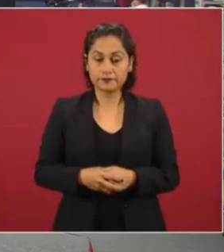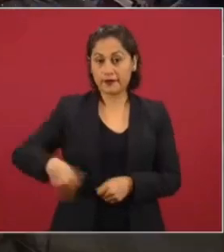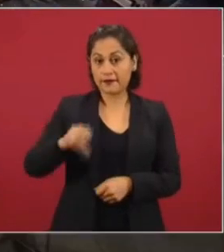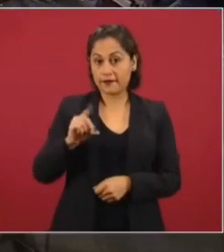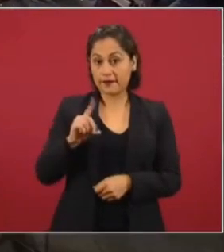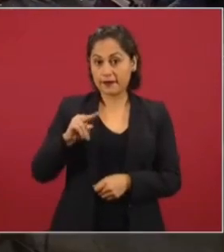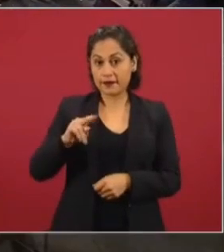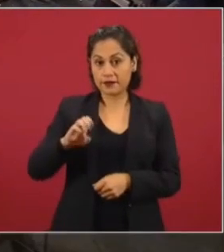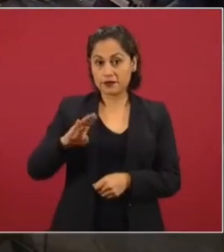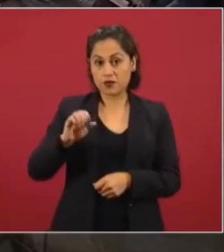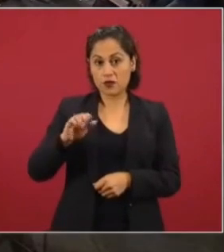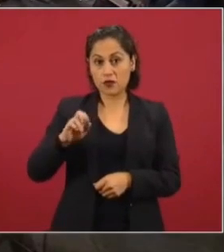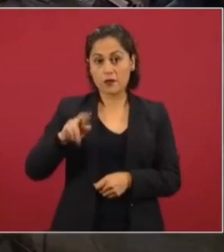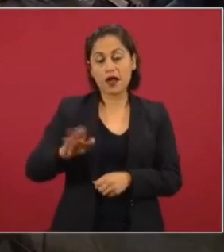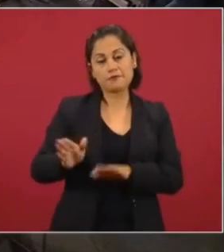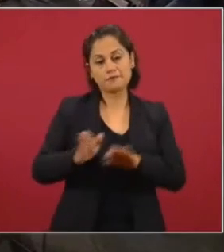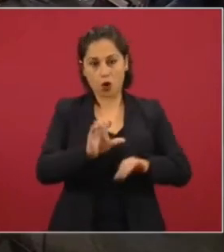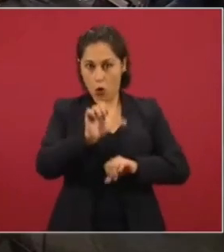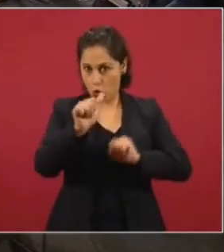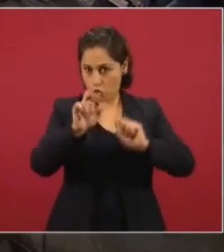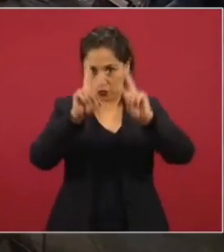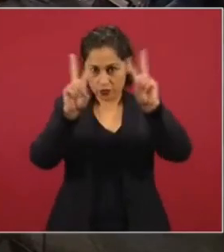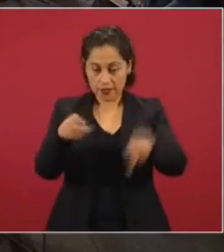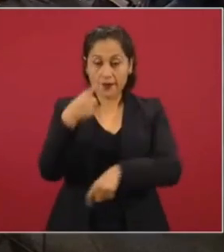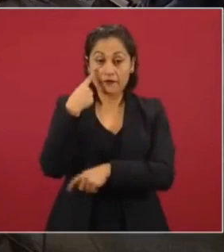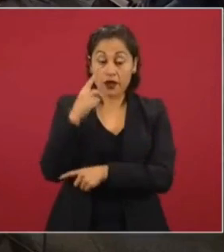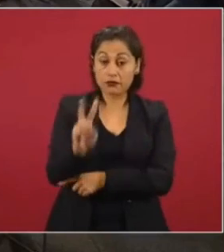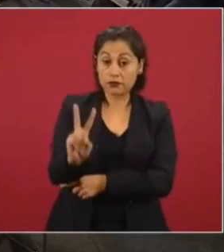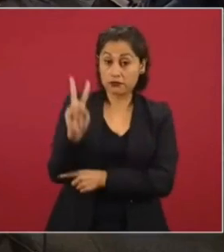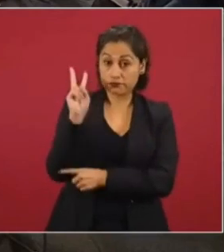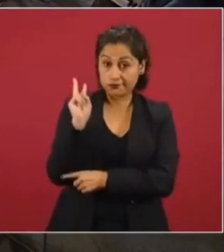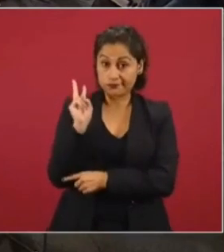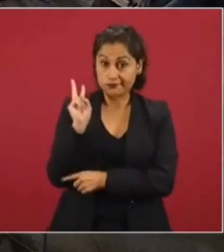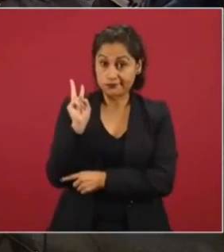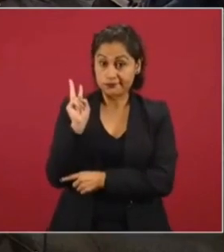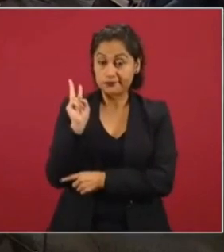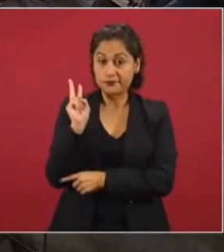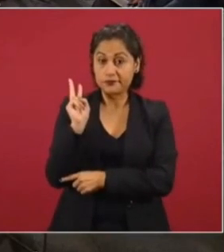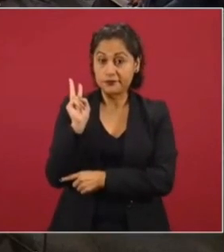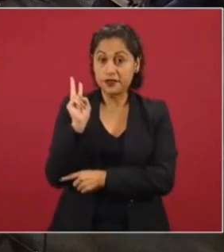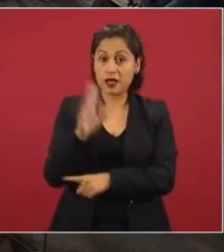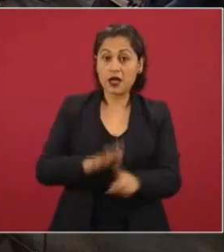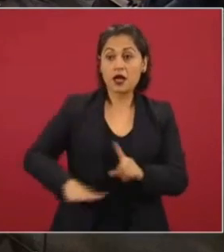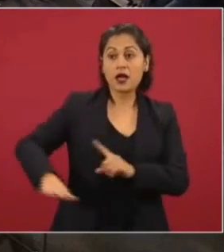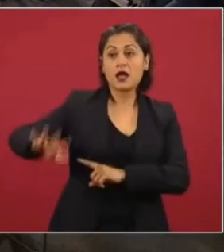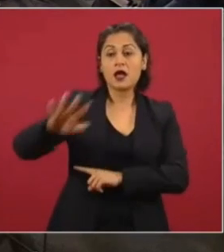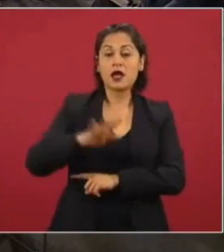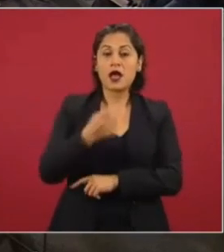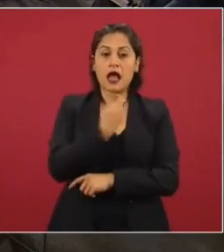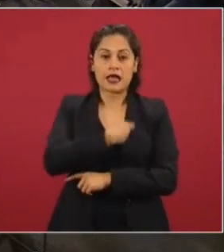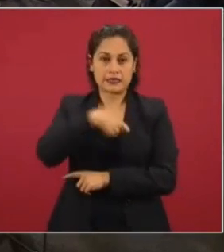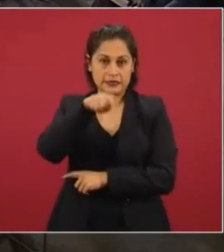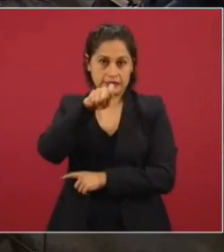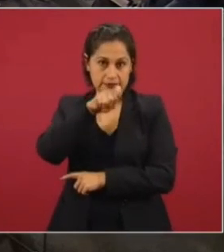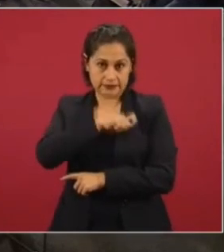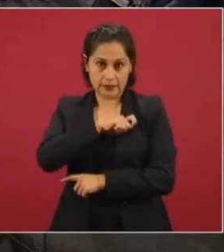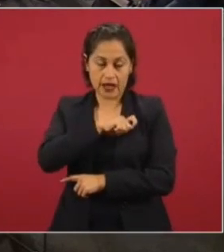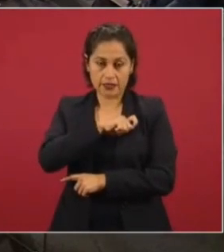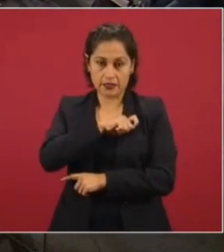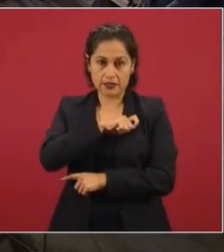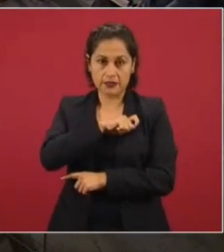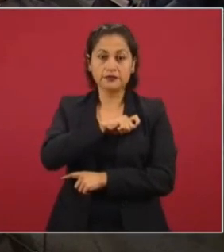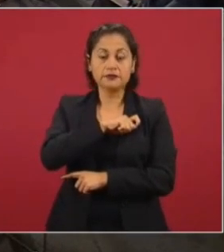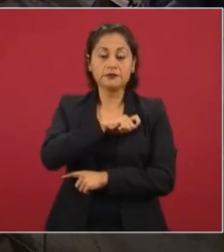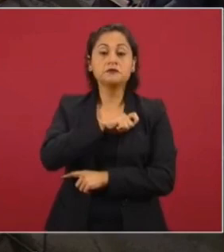En otro tema, pues el viernes pasado la Audiencia Nacional Española habló de que